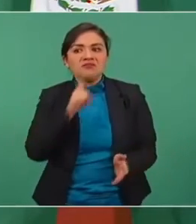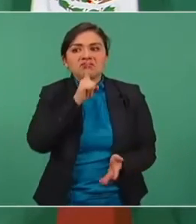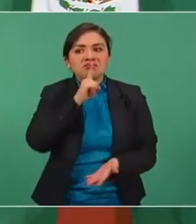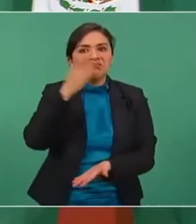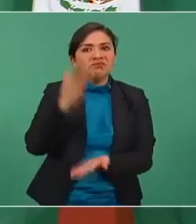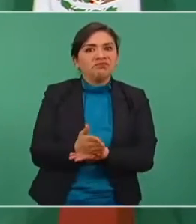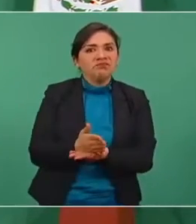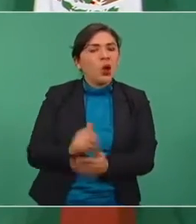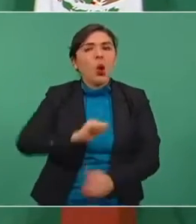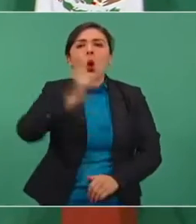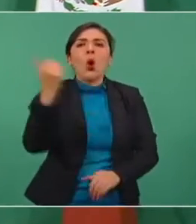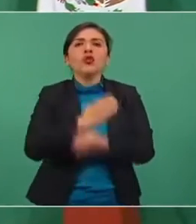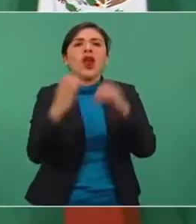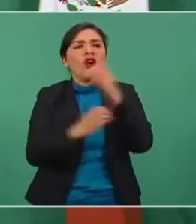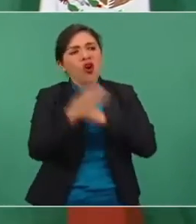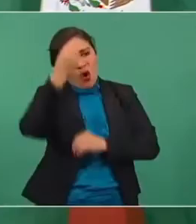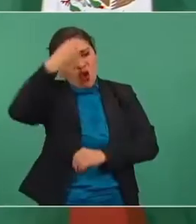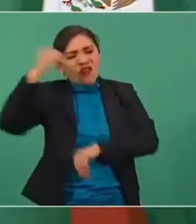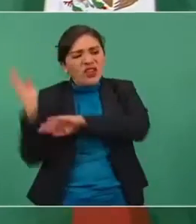a otra cosa.